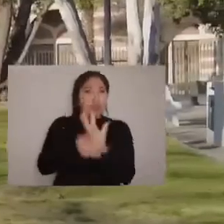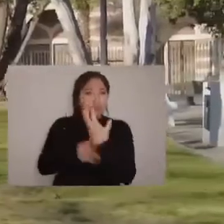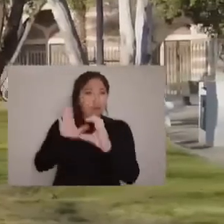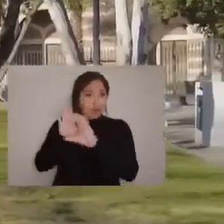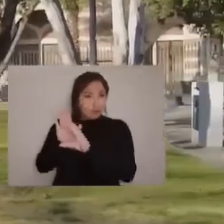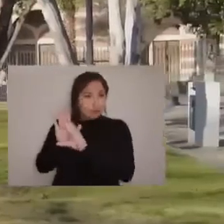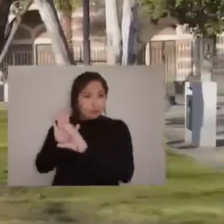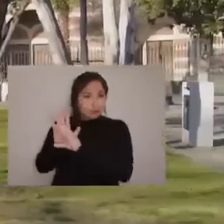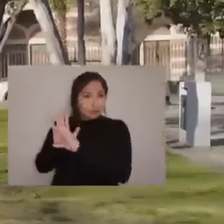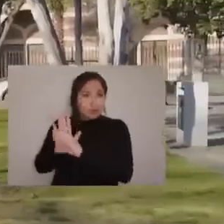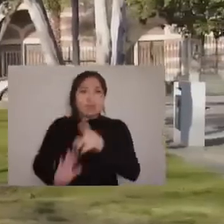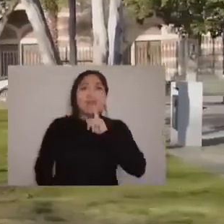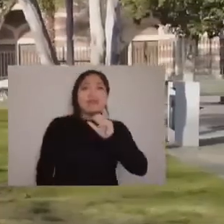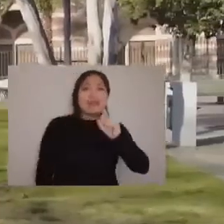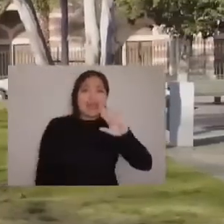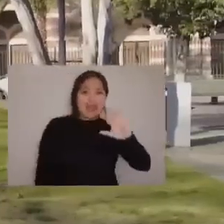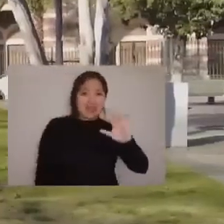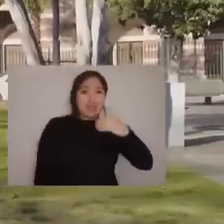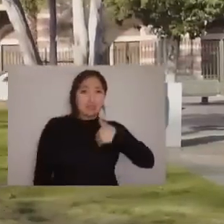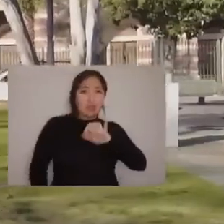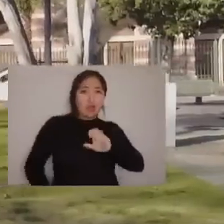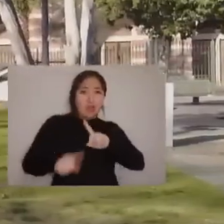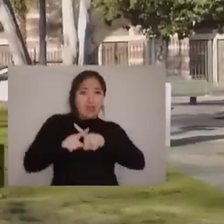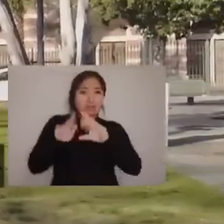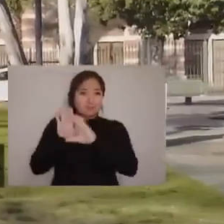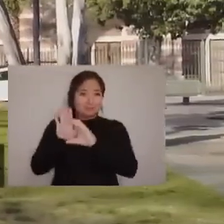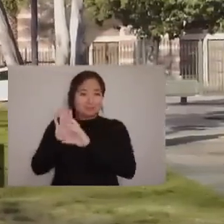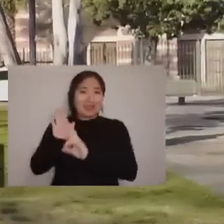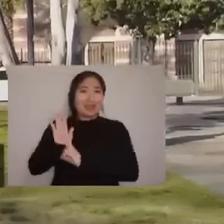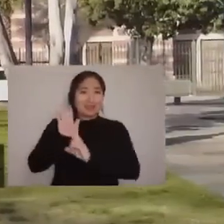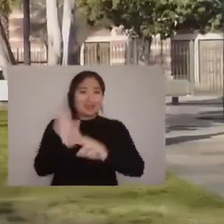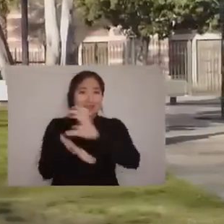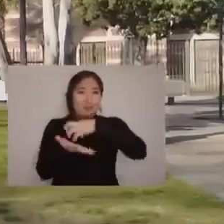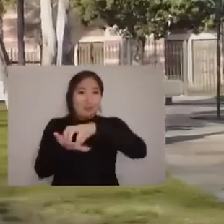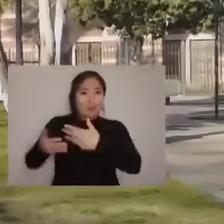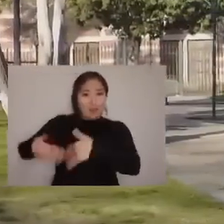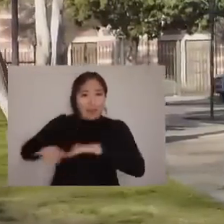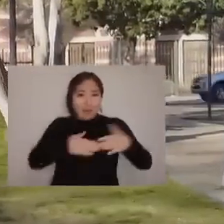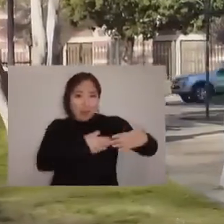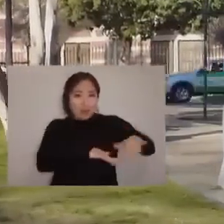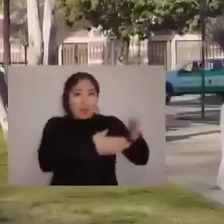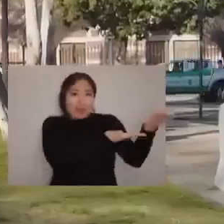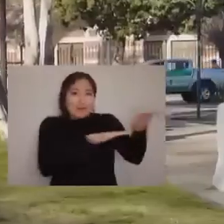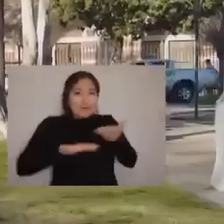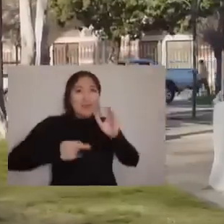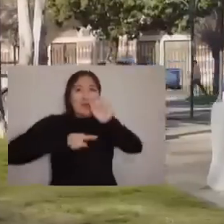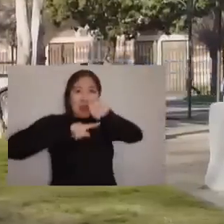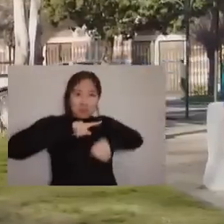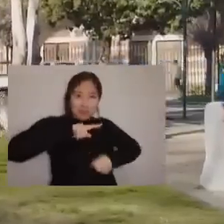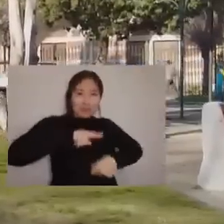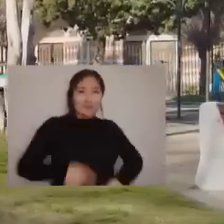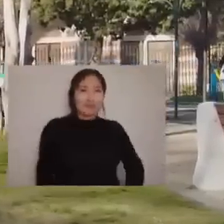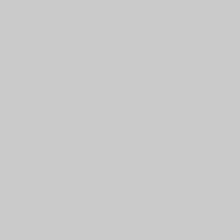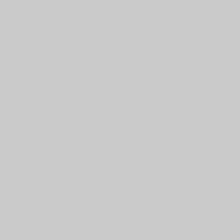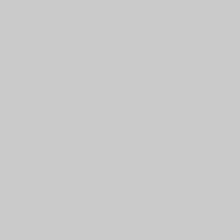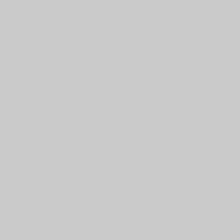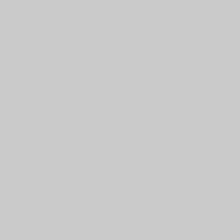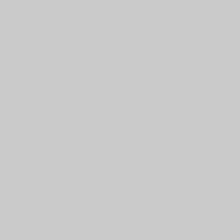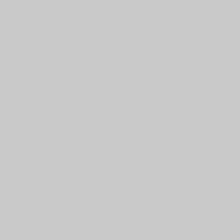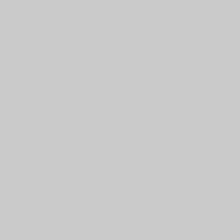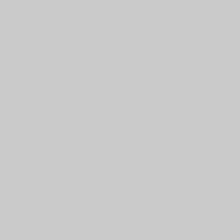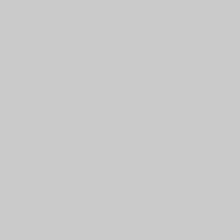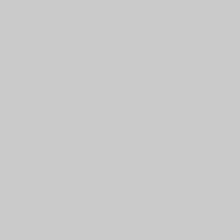proyecto de nueva constitución, y Areguilera Gey, ex convencional representante del pueblo de Arapanui, los invita a votar apruebo.